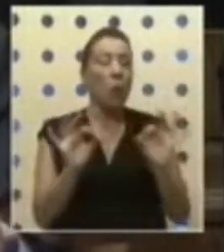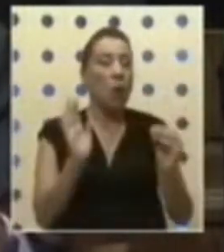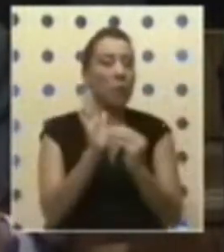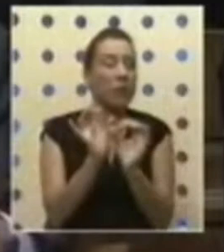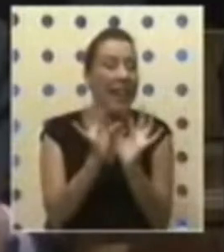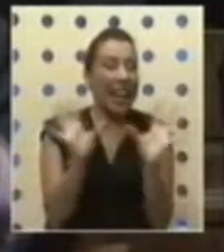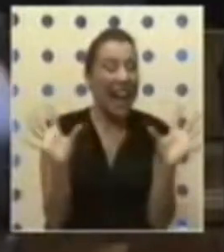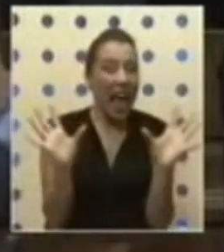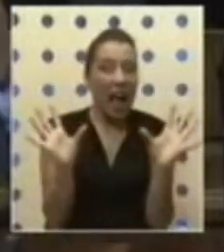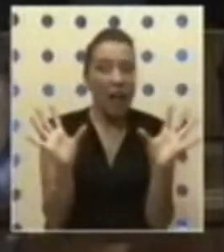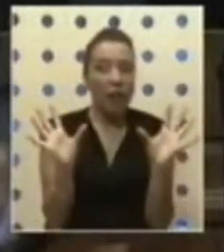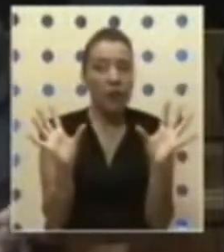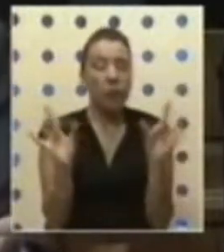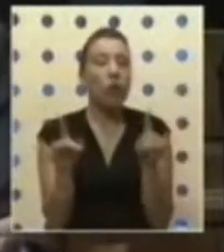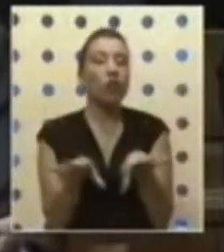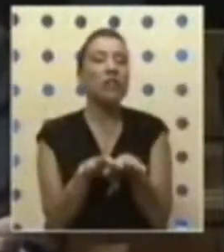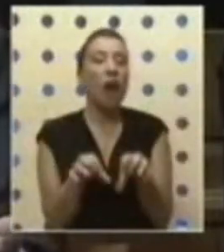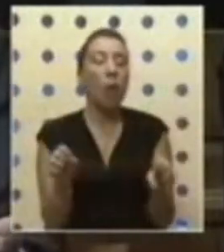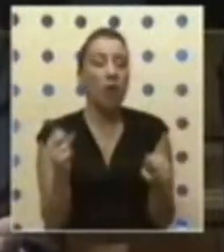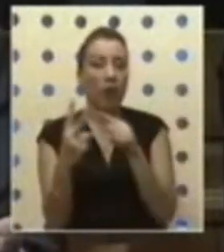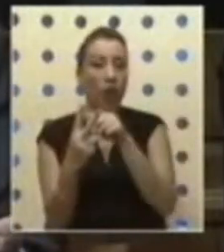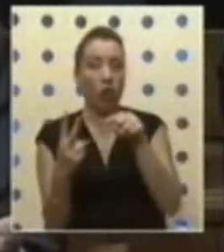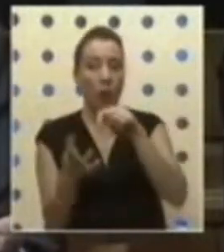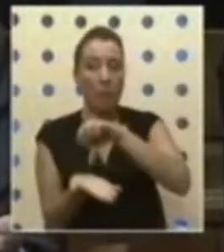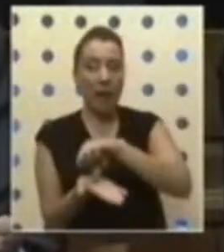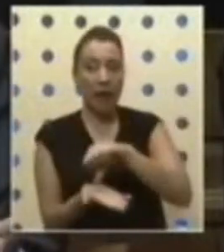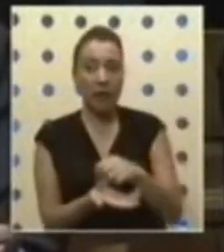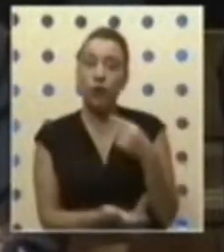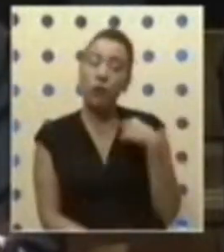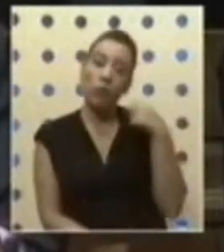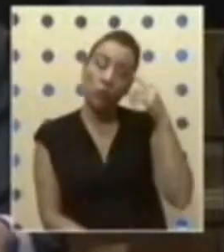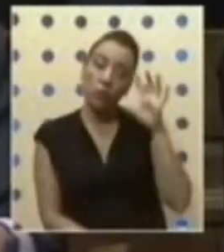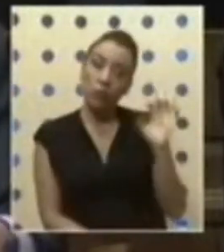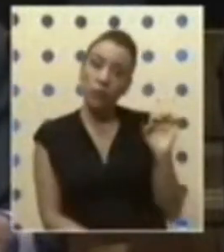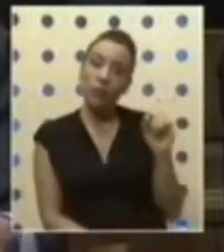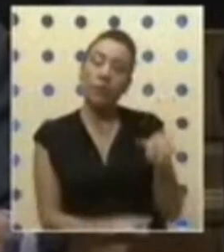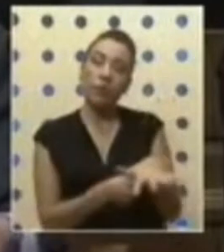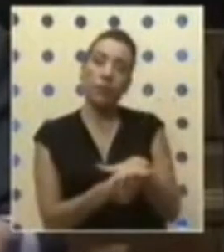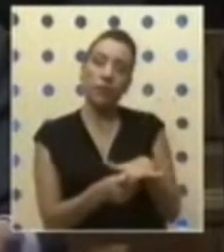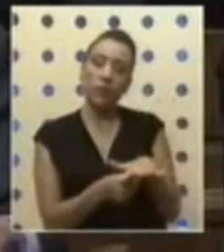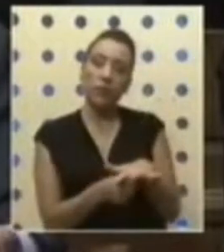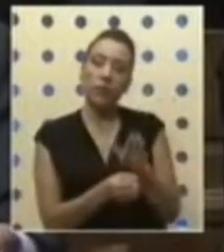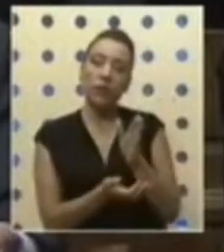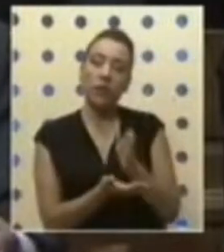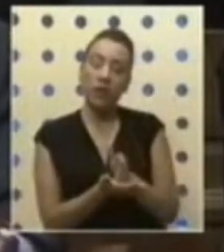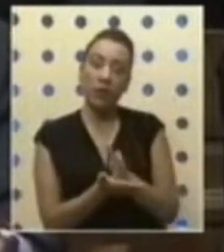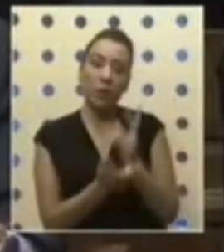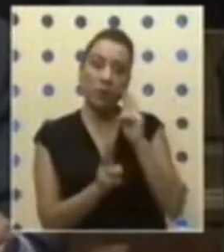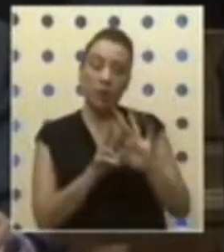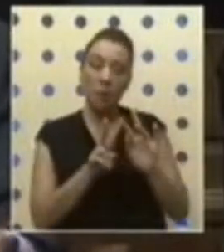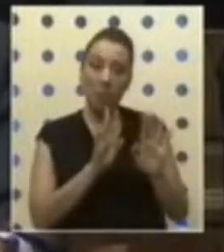precisa, en tanto no se acuerde por los respectivos países. Creo, Presidente, que me parece una situación que debemos salvar.